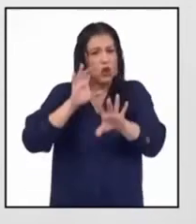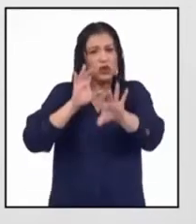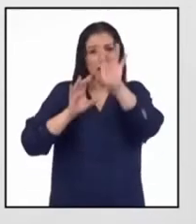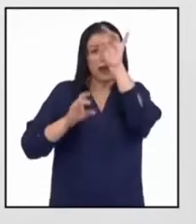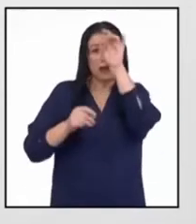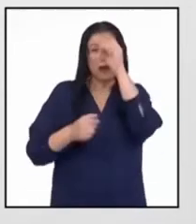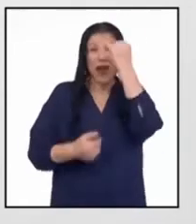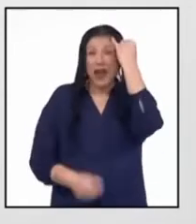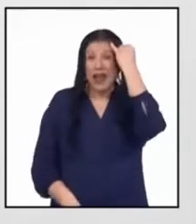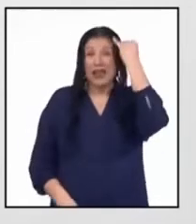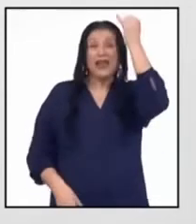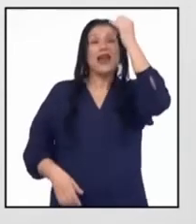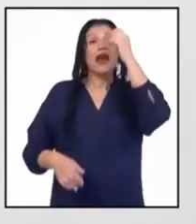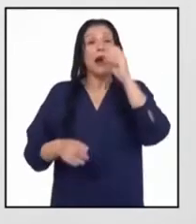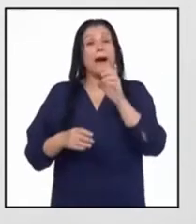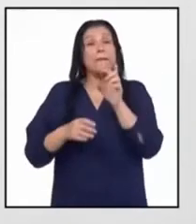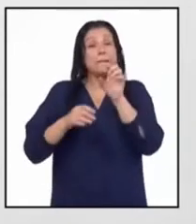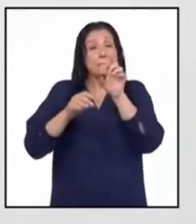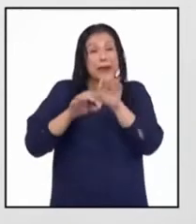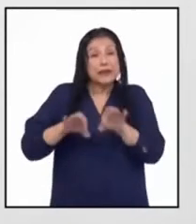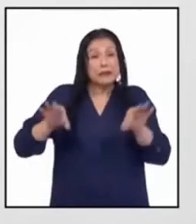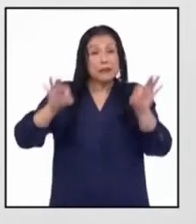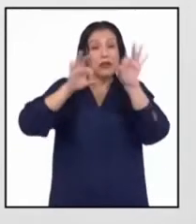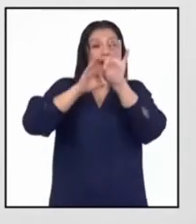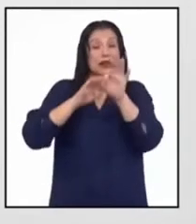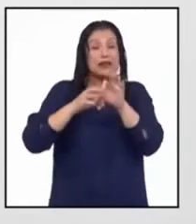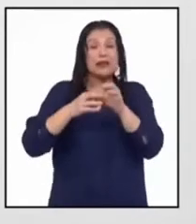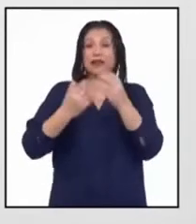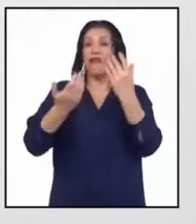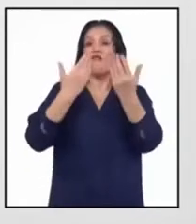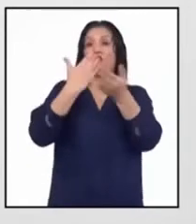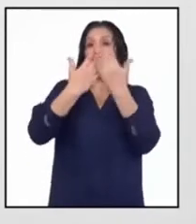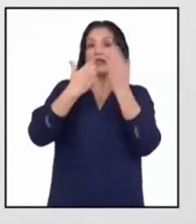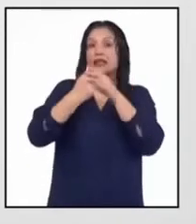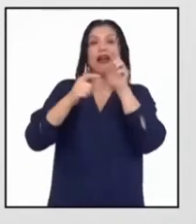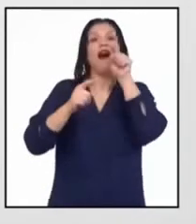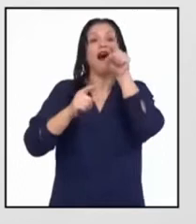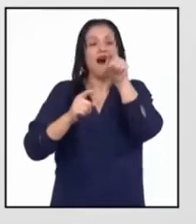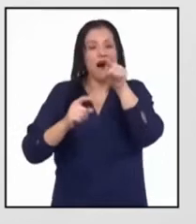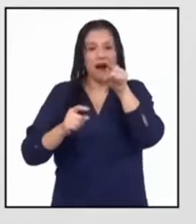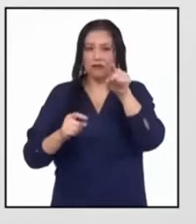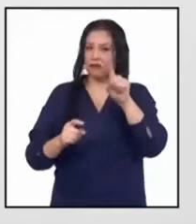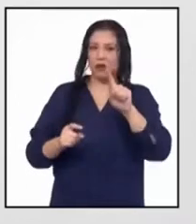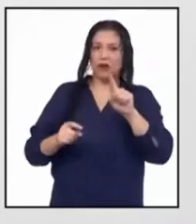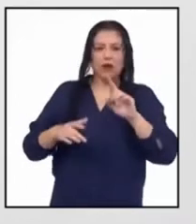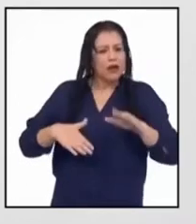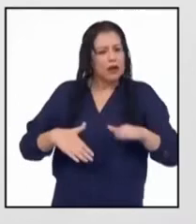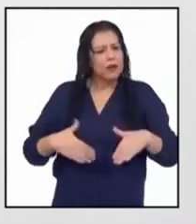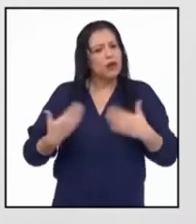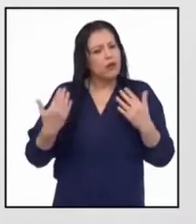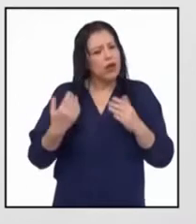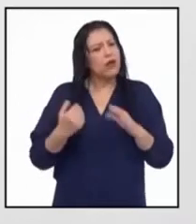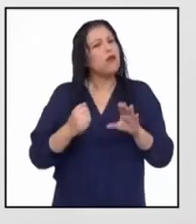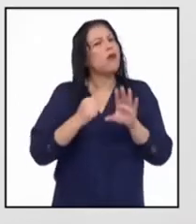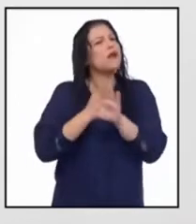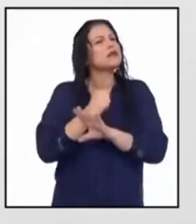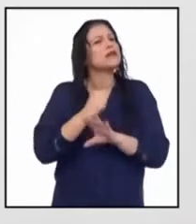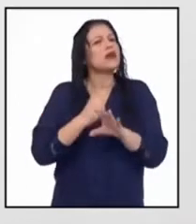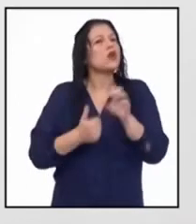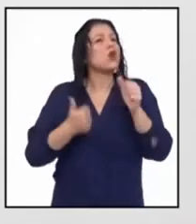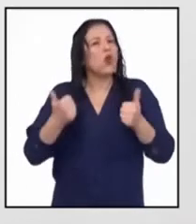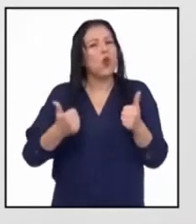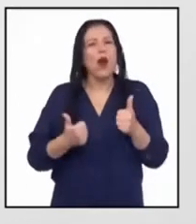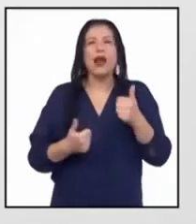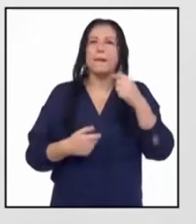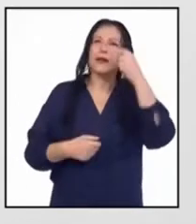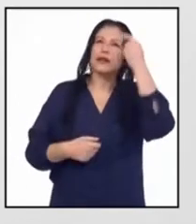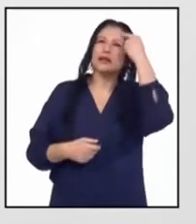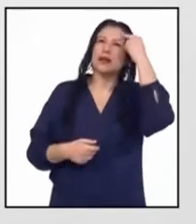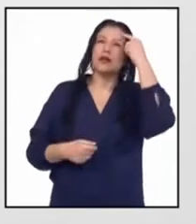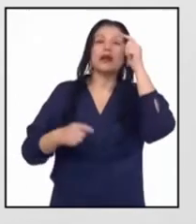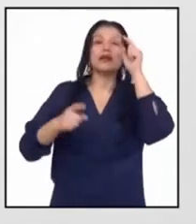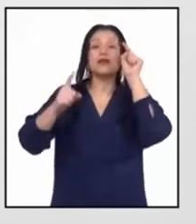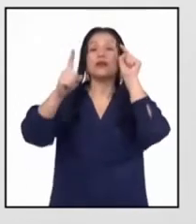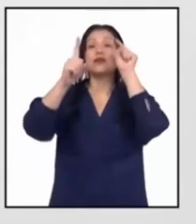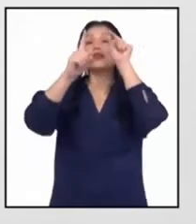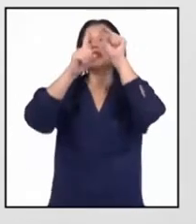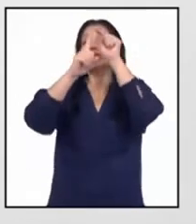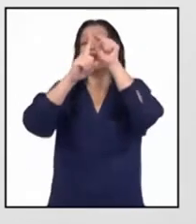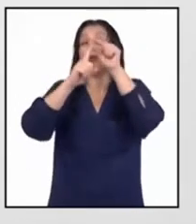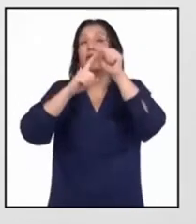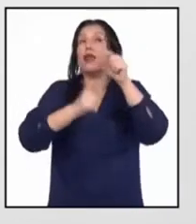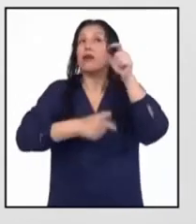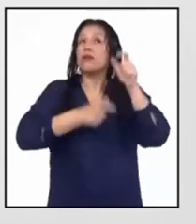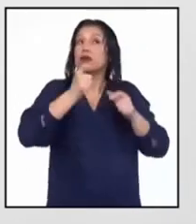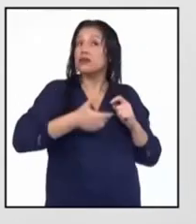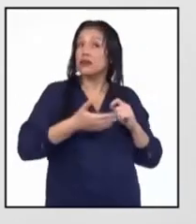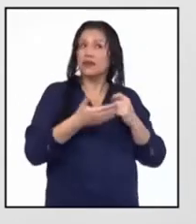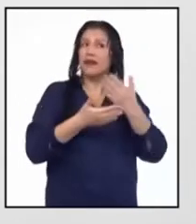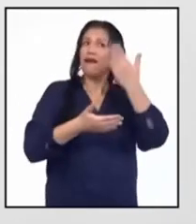principal de forma explícita, pero podemos basarnos en la intención de los autores, es decir,